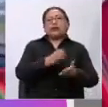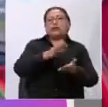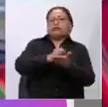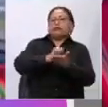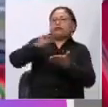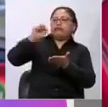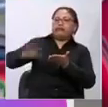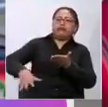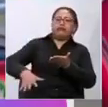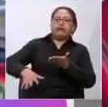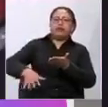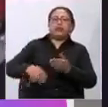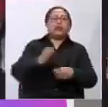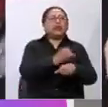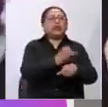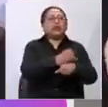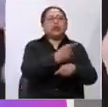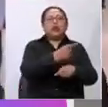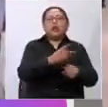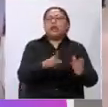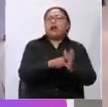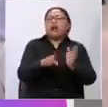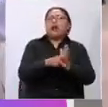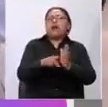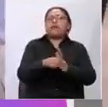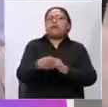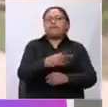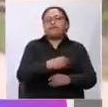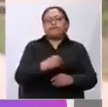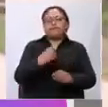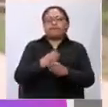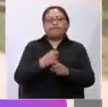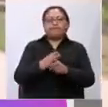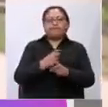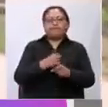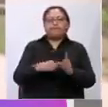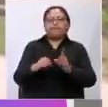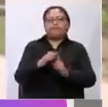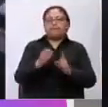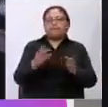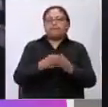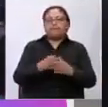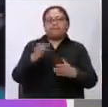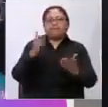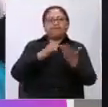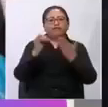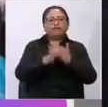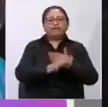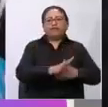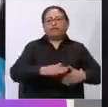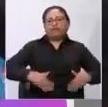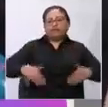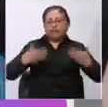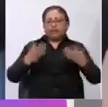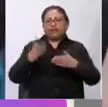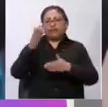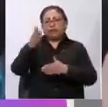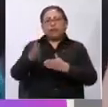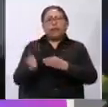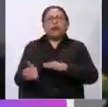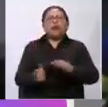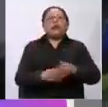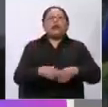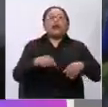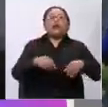legal de su embarazo, generándose así una situación o un obstáculo para sus proyectos de vida. Por otro lado, como